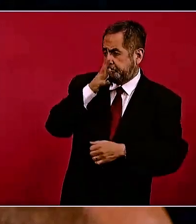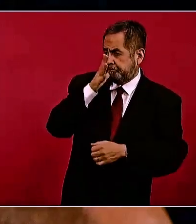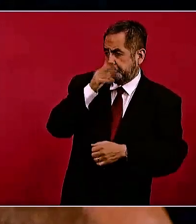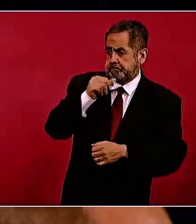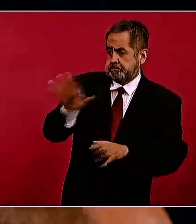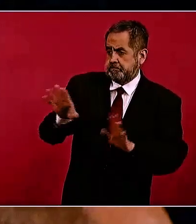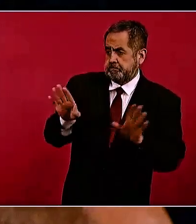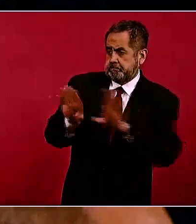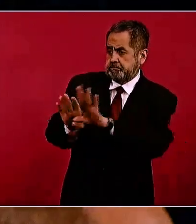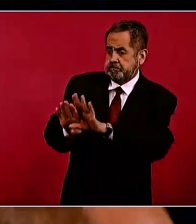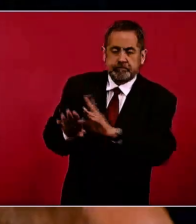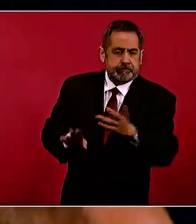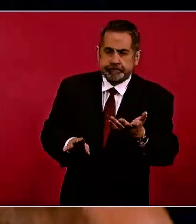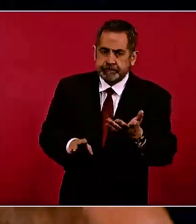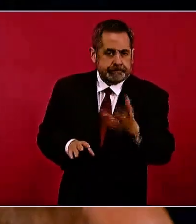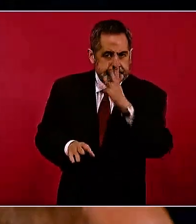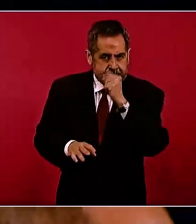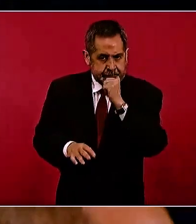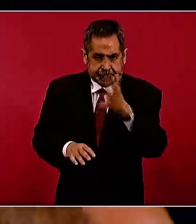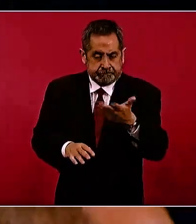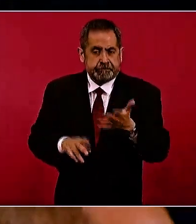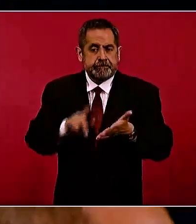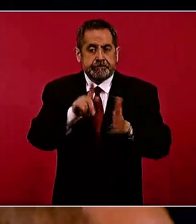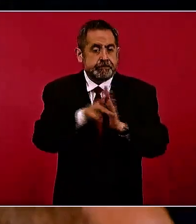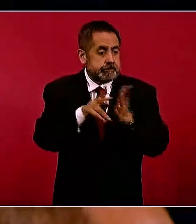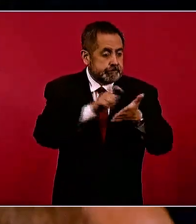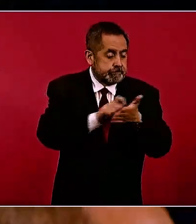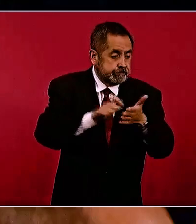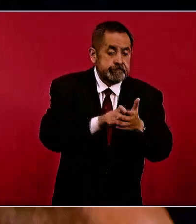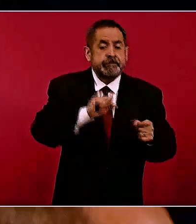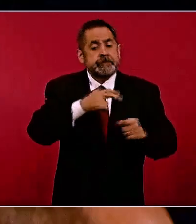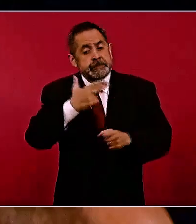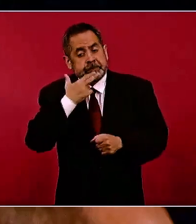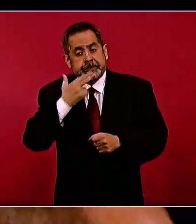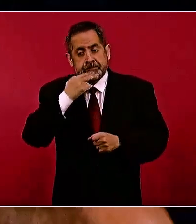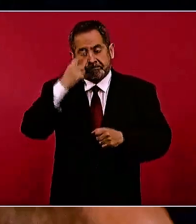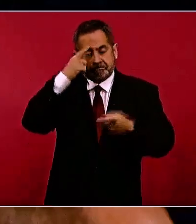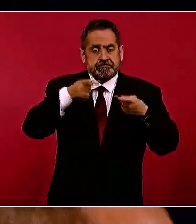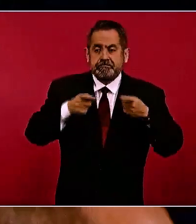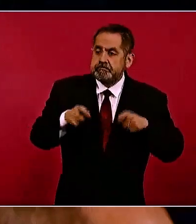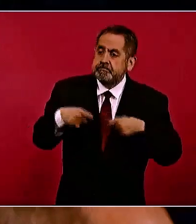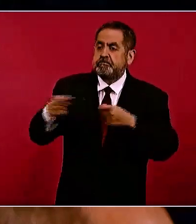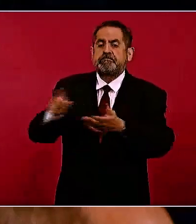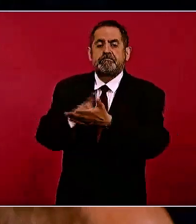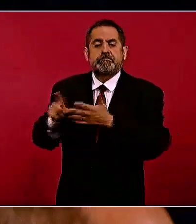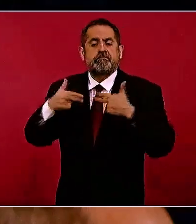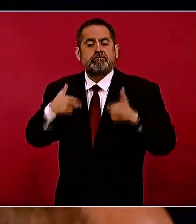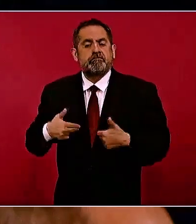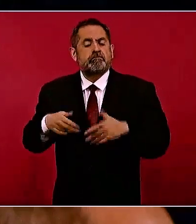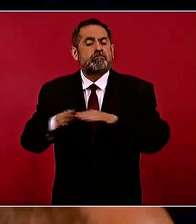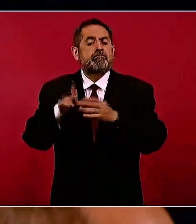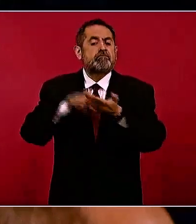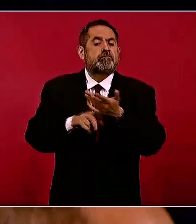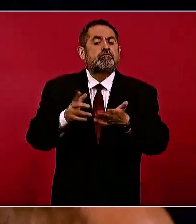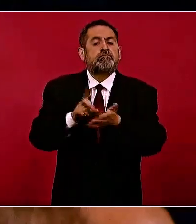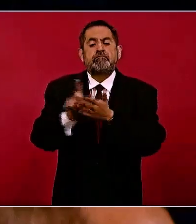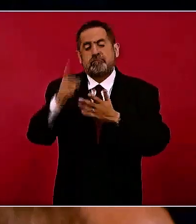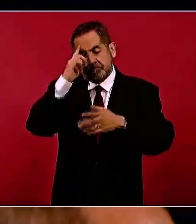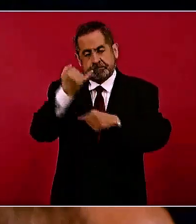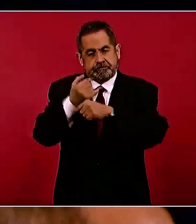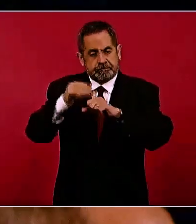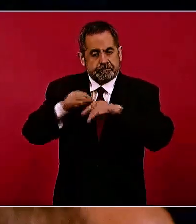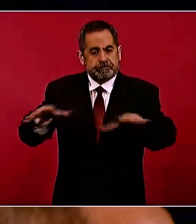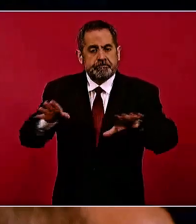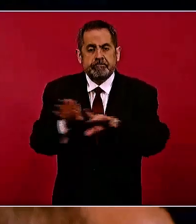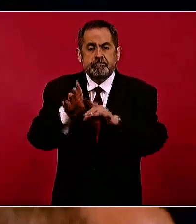sociedad, porque el periodismo es una herramienta para ejercer un derecho humano, que es el derecho a la información. Y